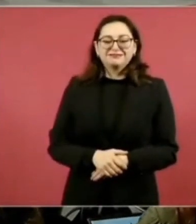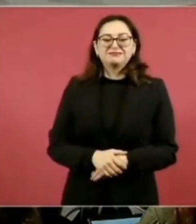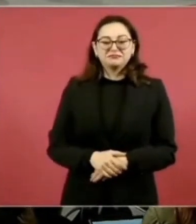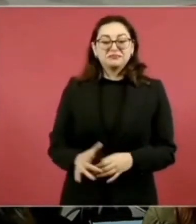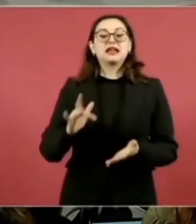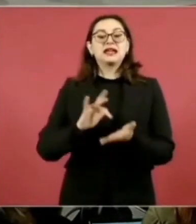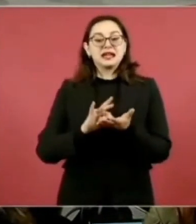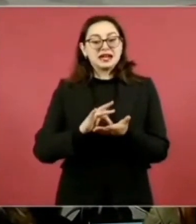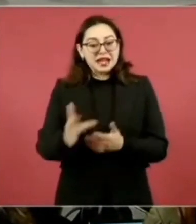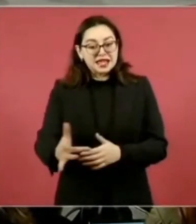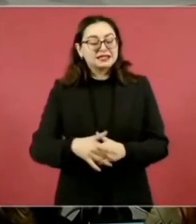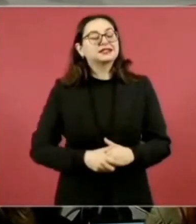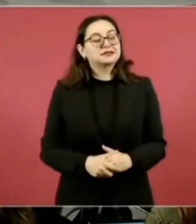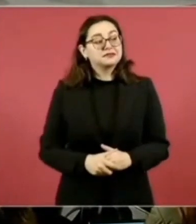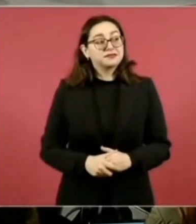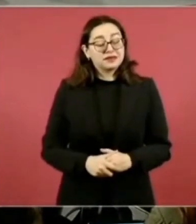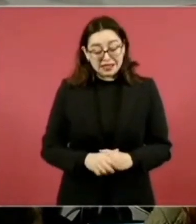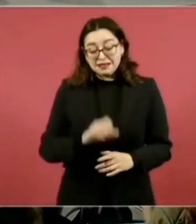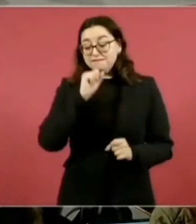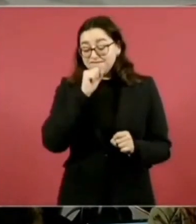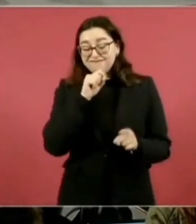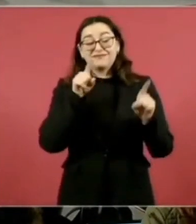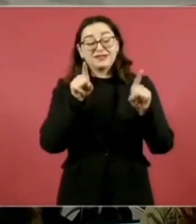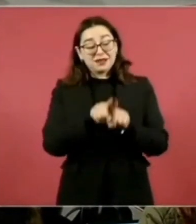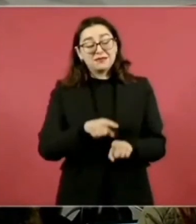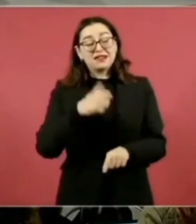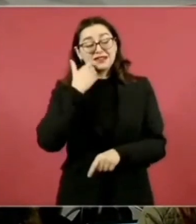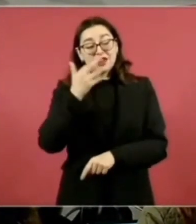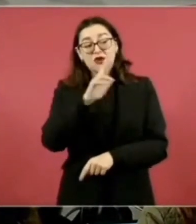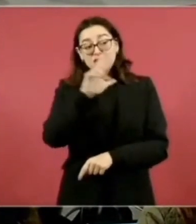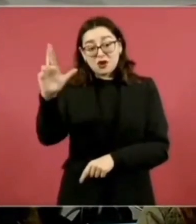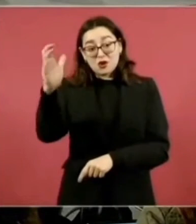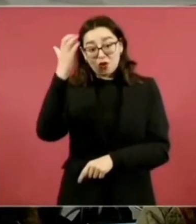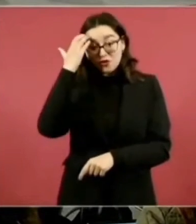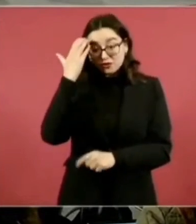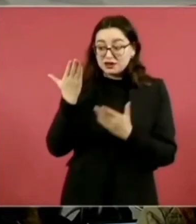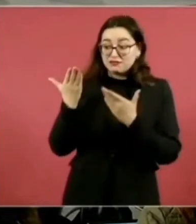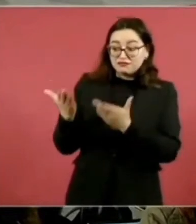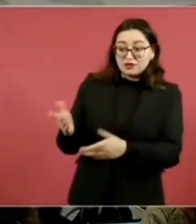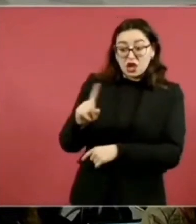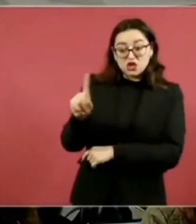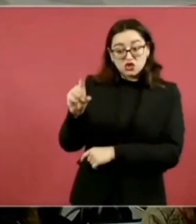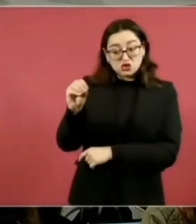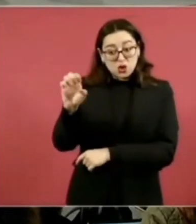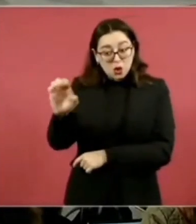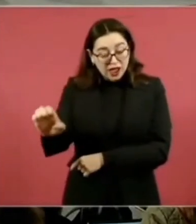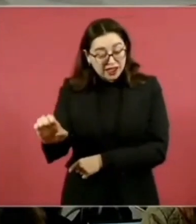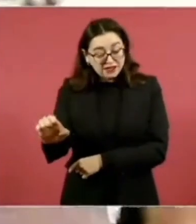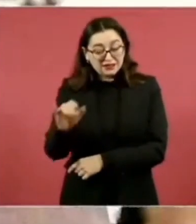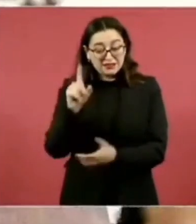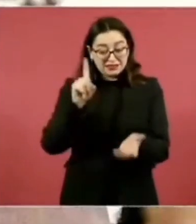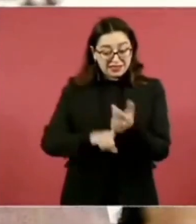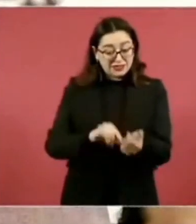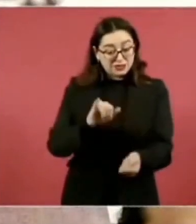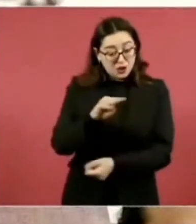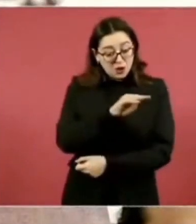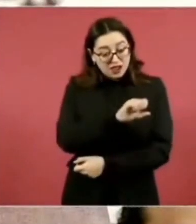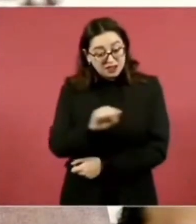Zoe Robledo Aburto al Seguro Social. Ha transformado